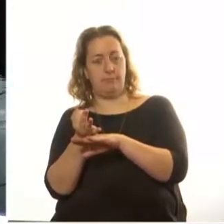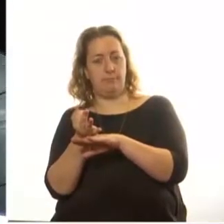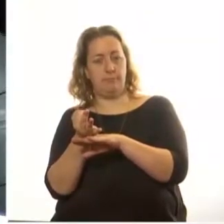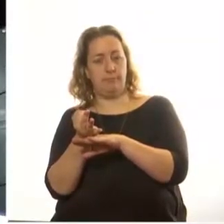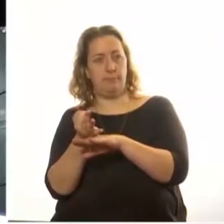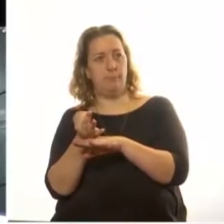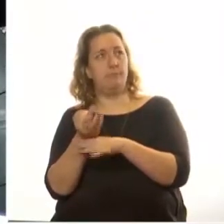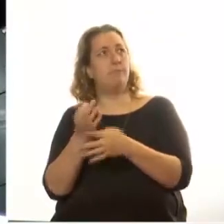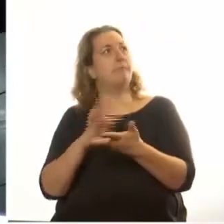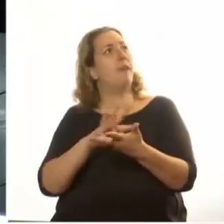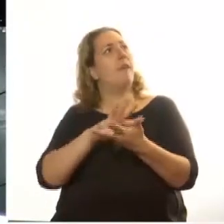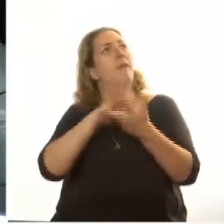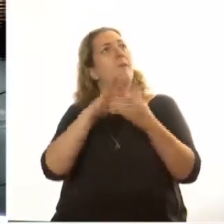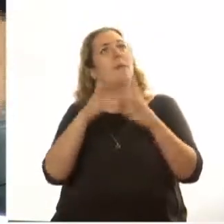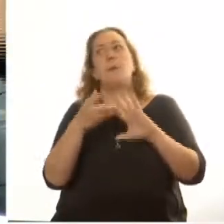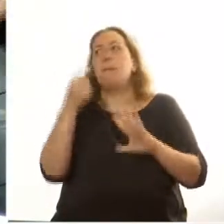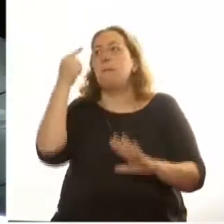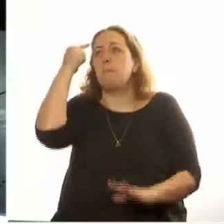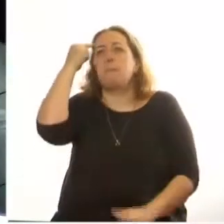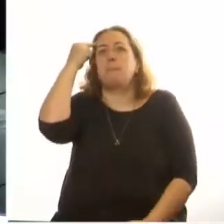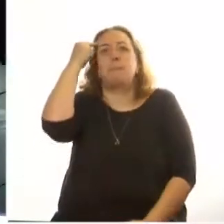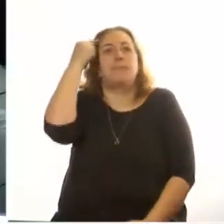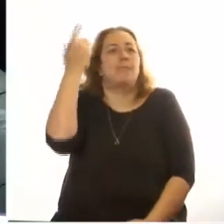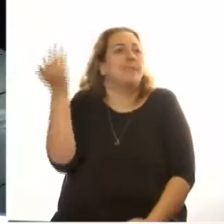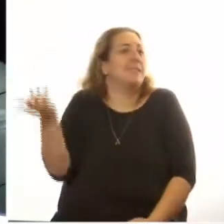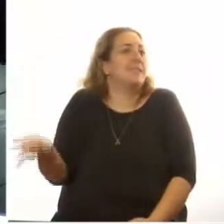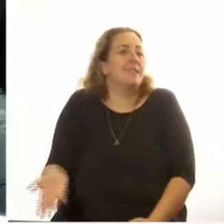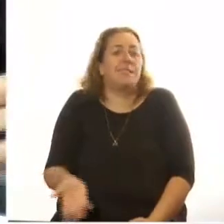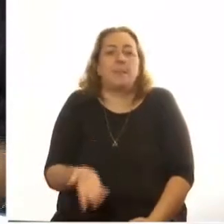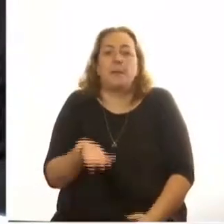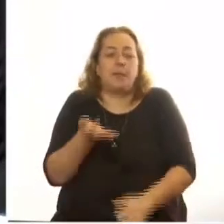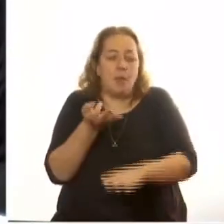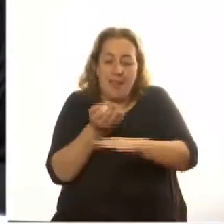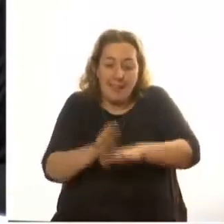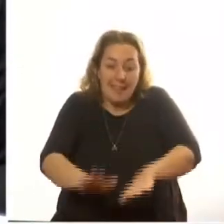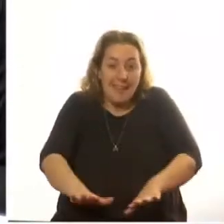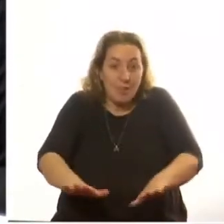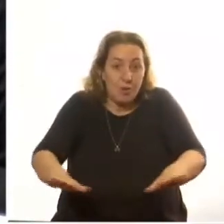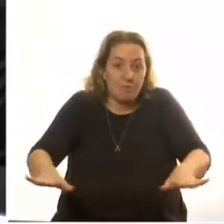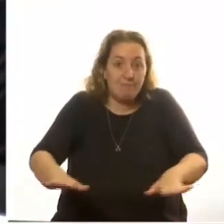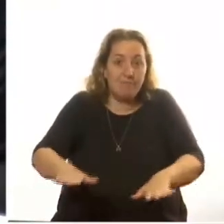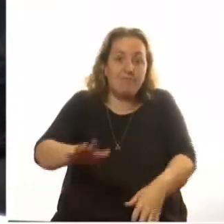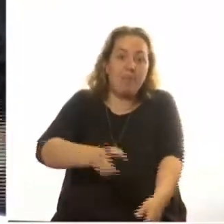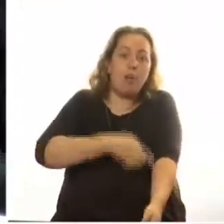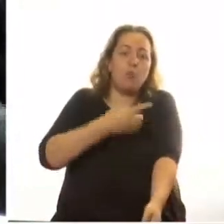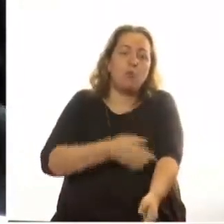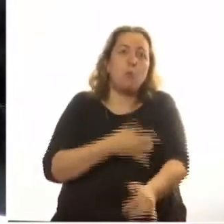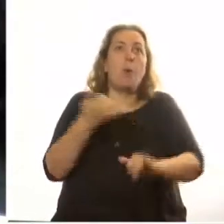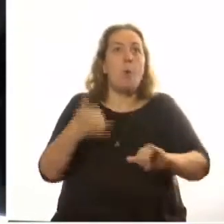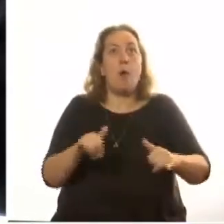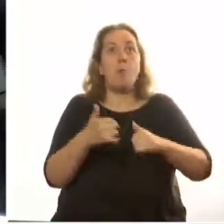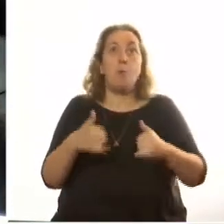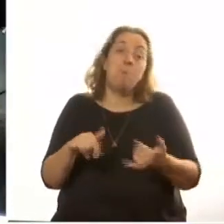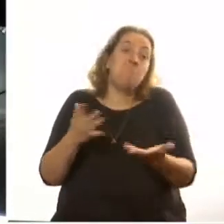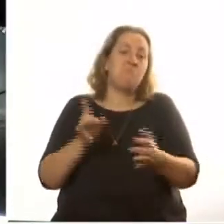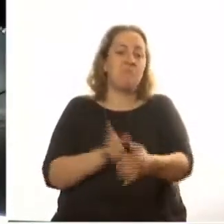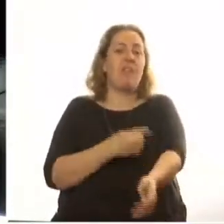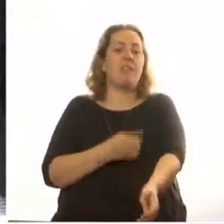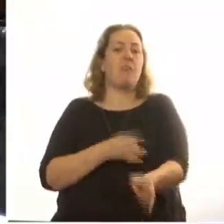de tener un pensamiento casi que único en la formación de los niños ese tipo de juegos. Qué barbaridad, ¿no?